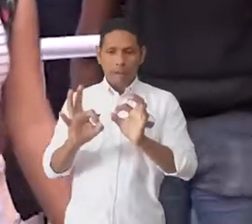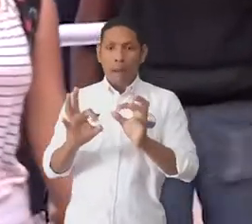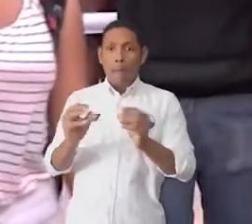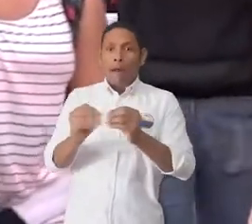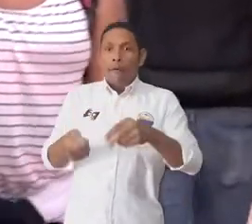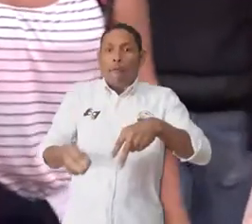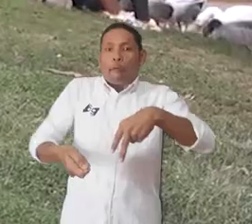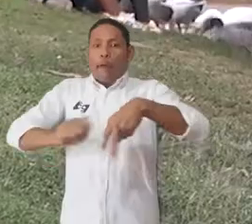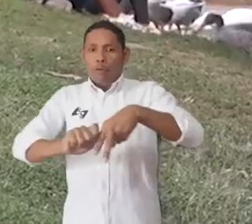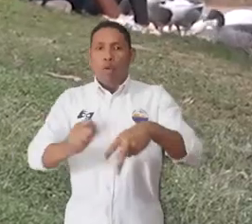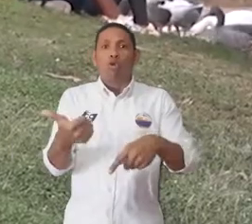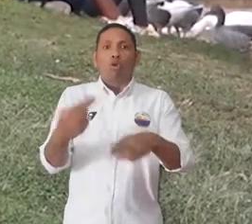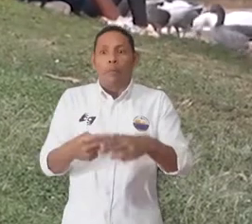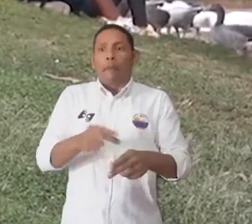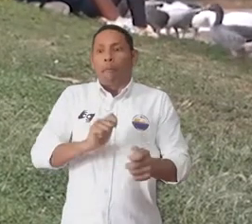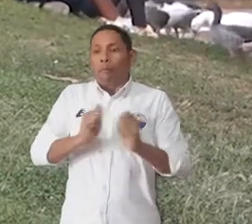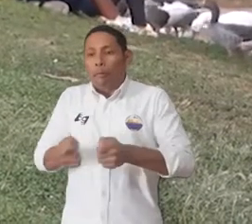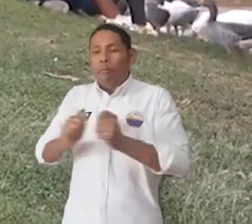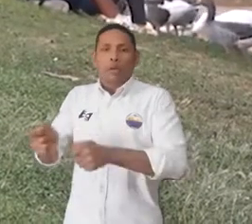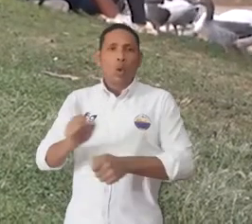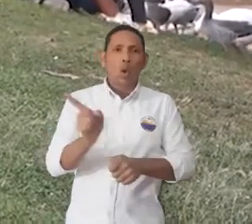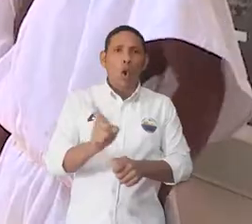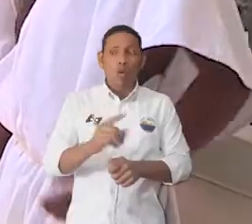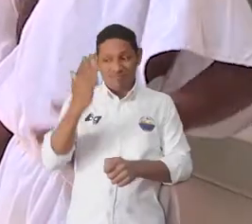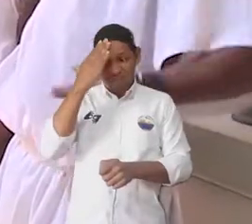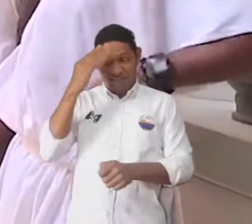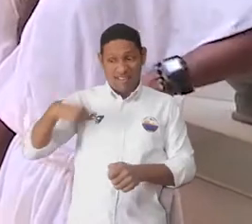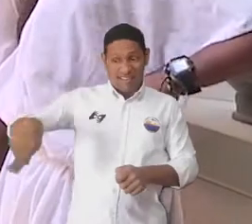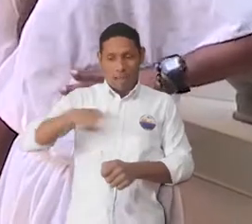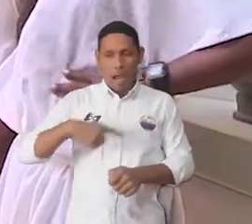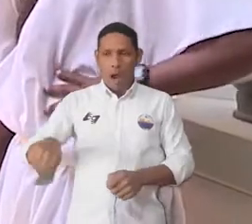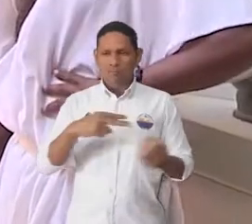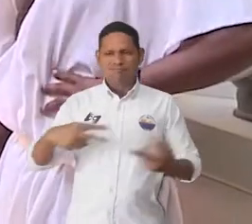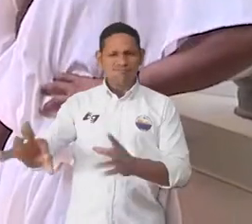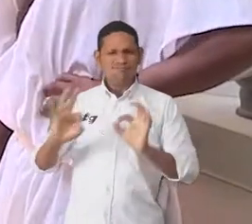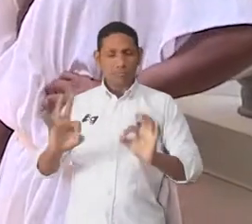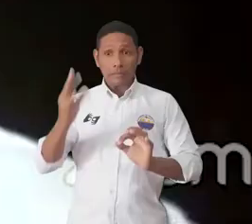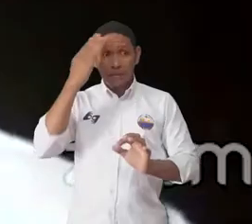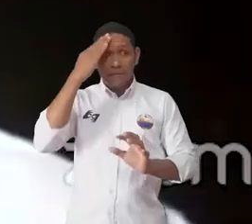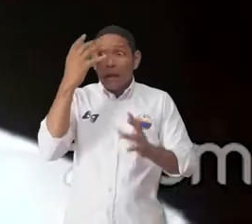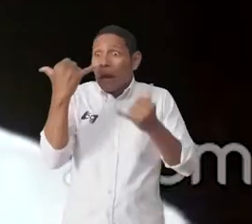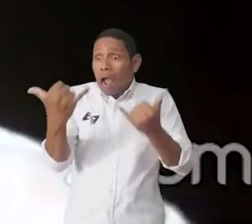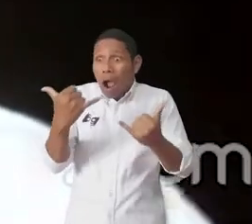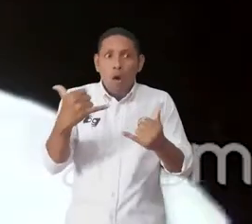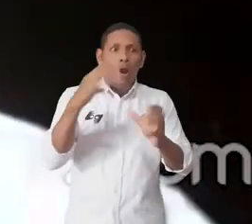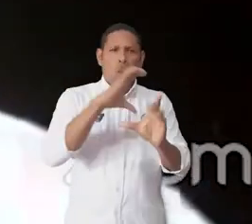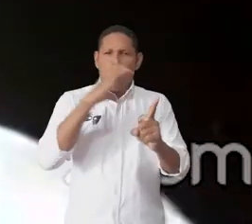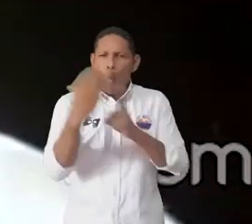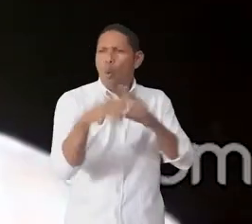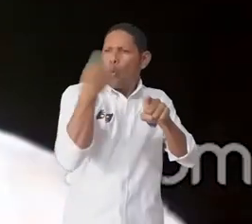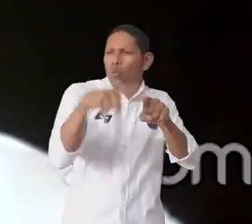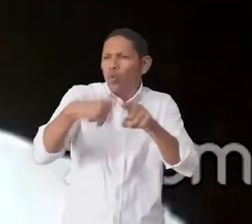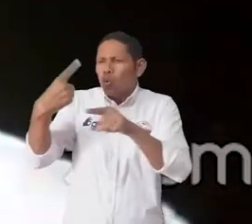apellido aparte, como si requeriese un abordaje distinto, sino simplemente reconocer que estamos en múltiples escenarios de construcción y que